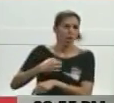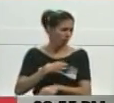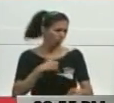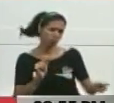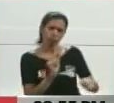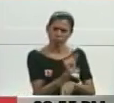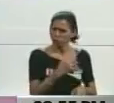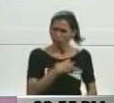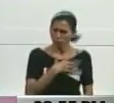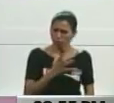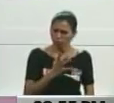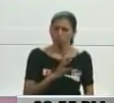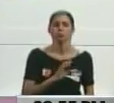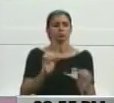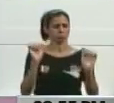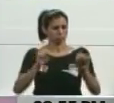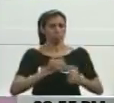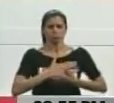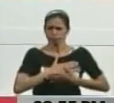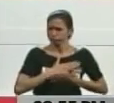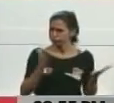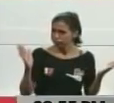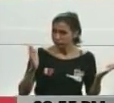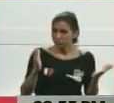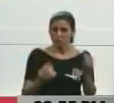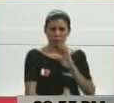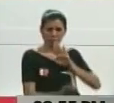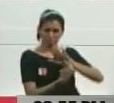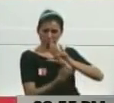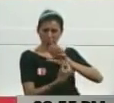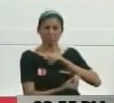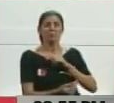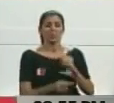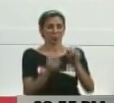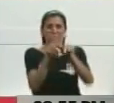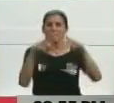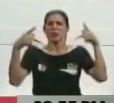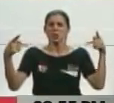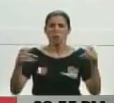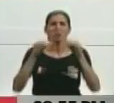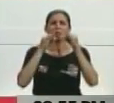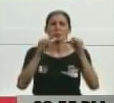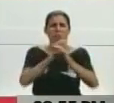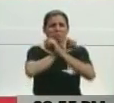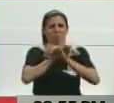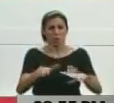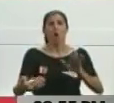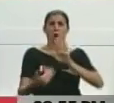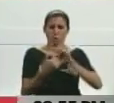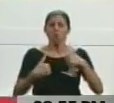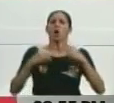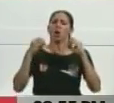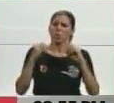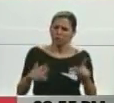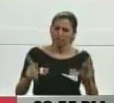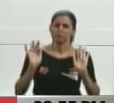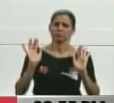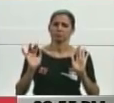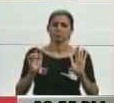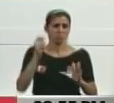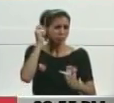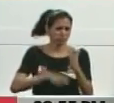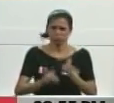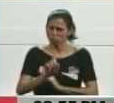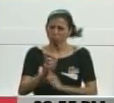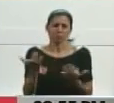No, compañeros. Escriban lo que ustedes quieran. Pero aquí ya basta de traiciones. Pueden escribir lo que ustedes quieran. Nadie los prohíbe.